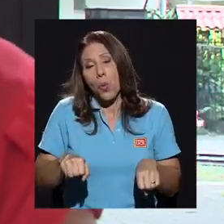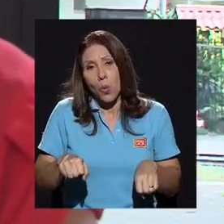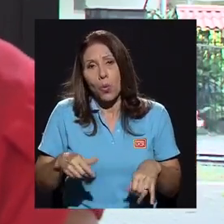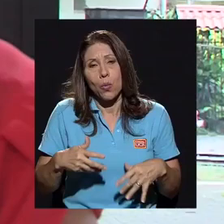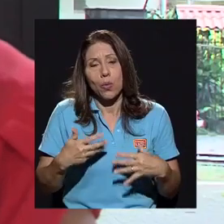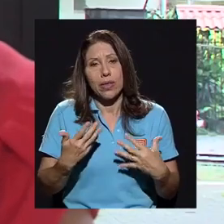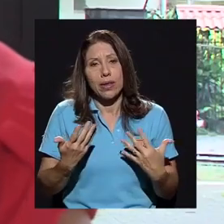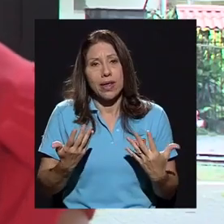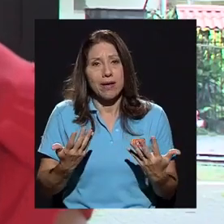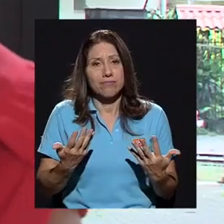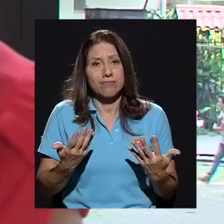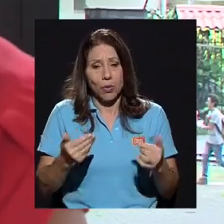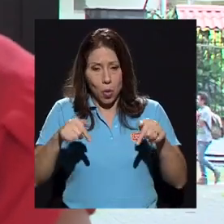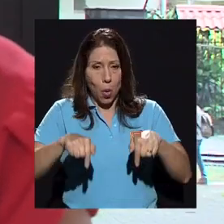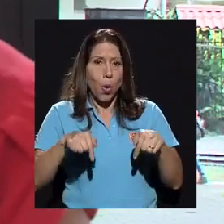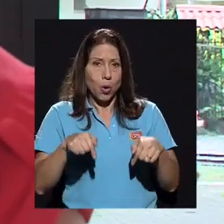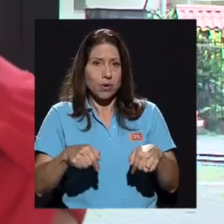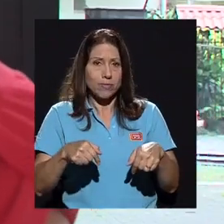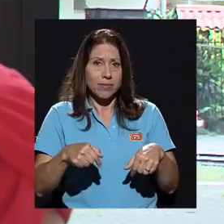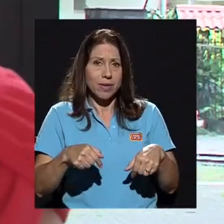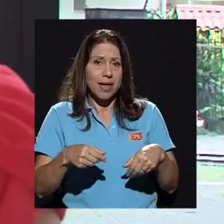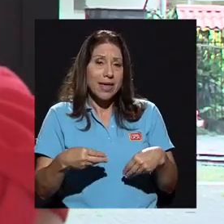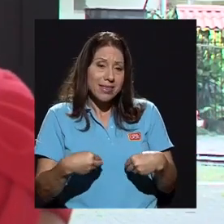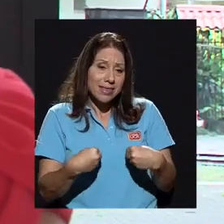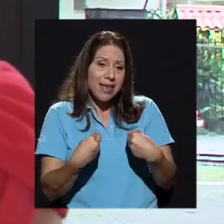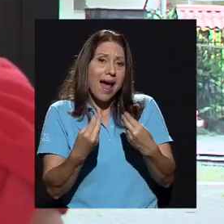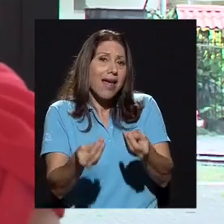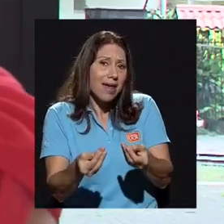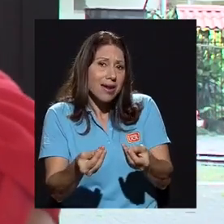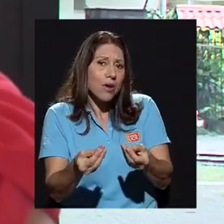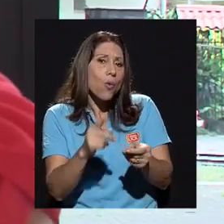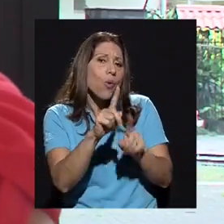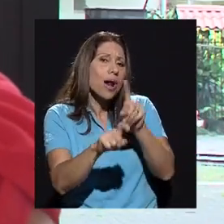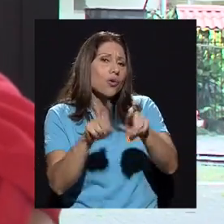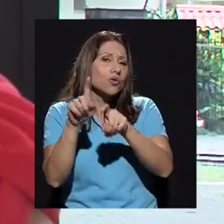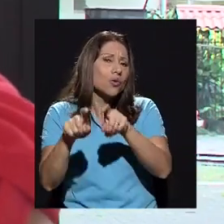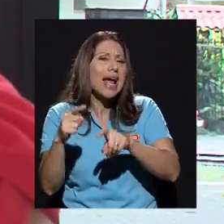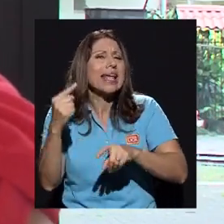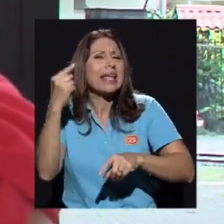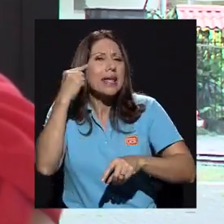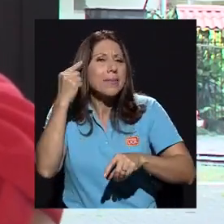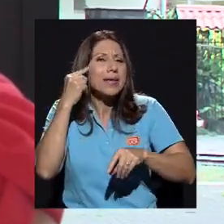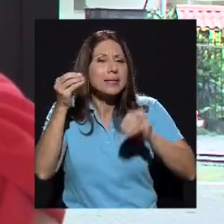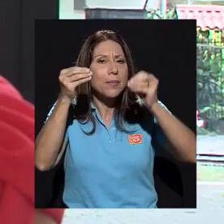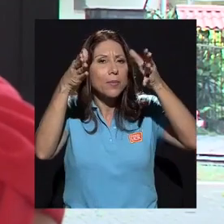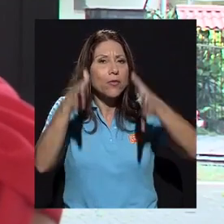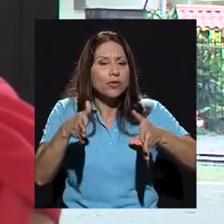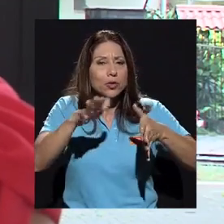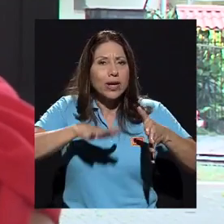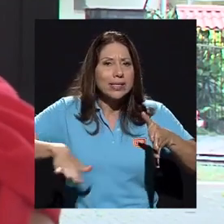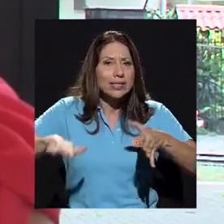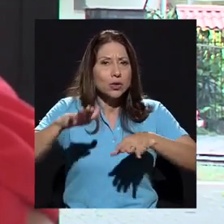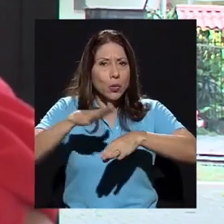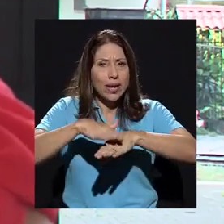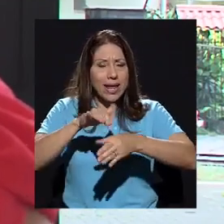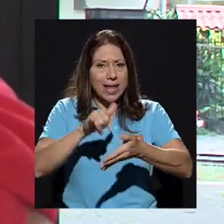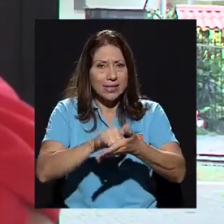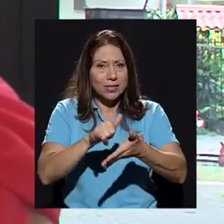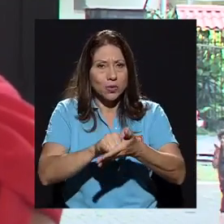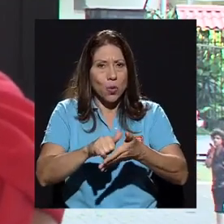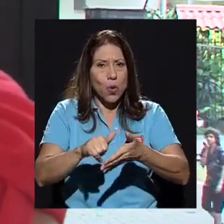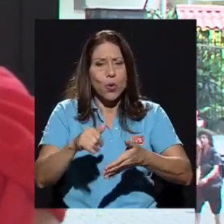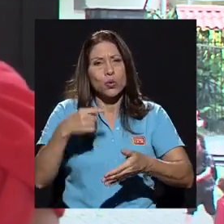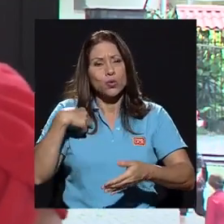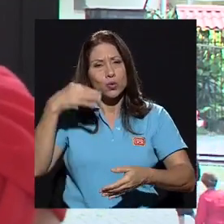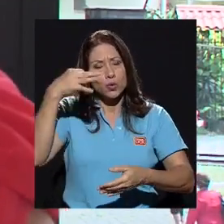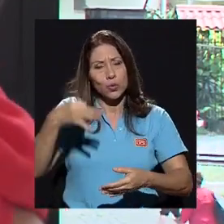aquí hoy una consulta de qué piensan los profesores de la comunidad universitaria de esto, ¿verdad? Me parece que tiene que